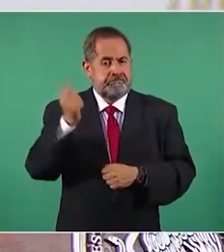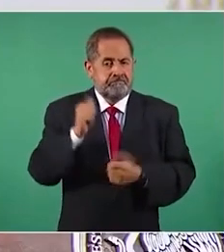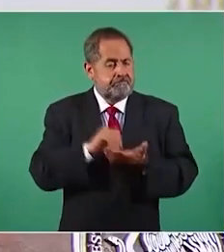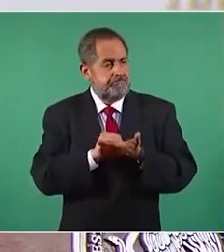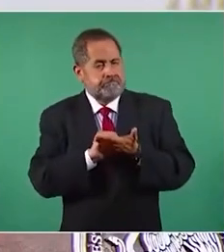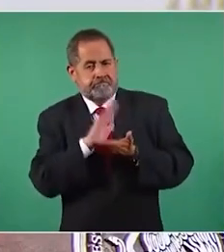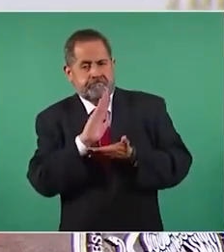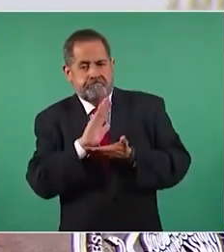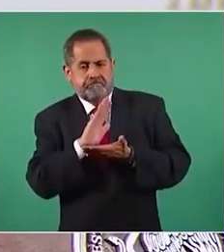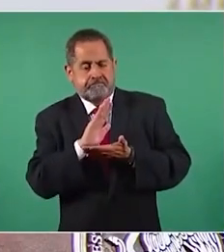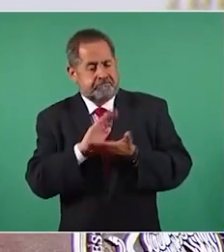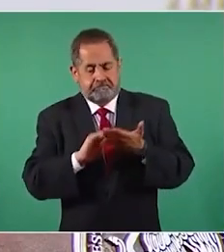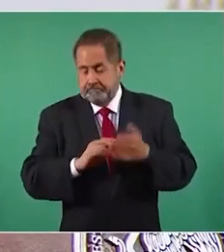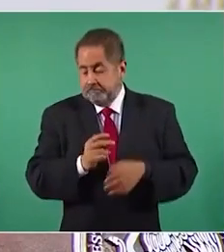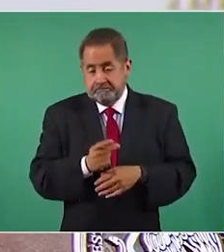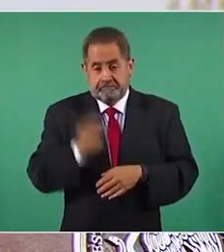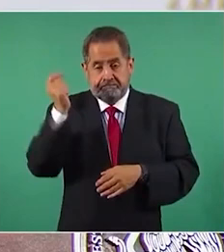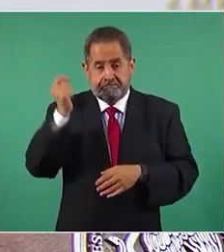se lee